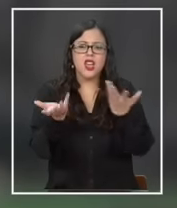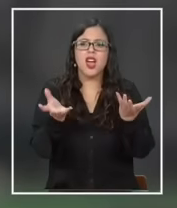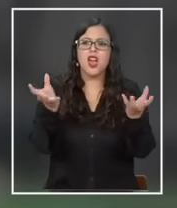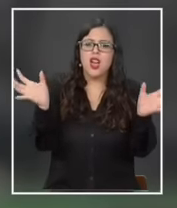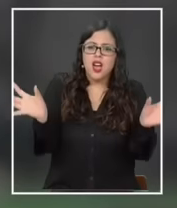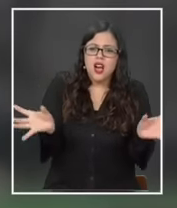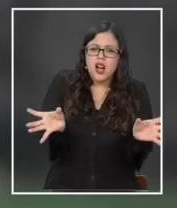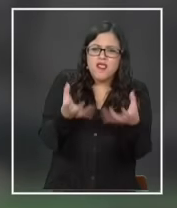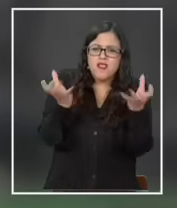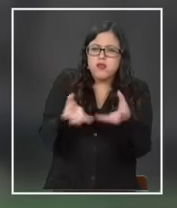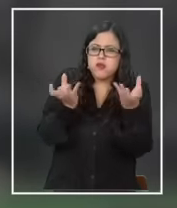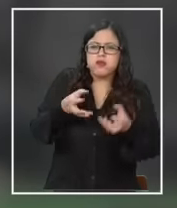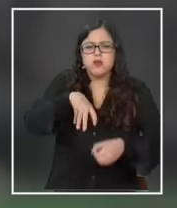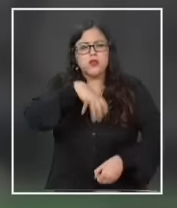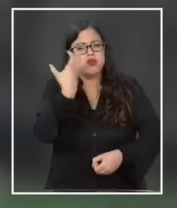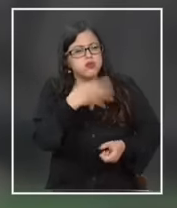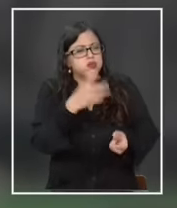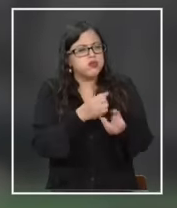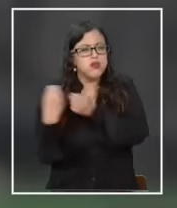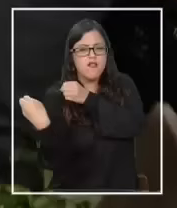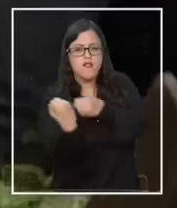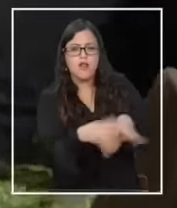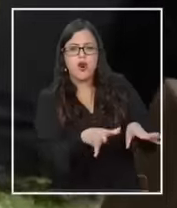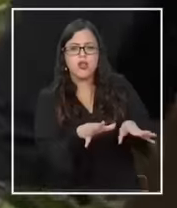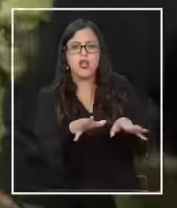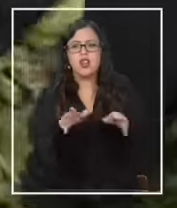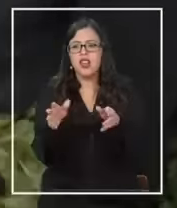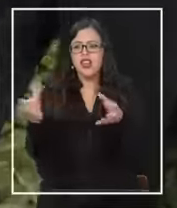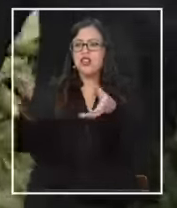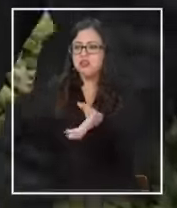o a gran escala y entregaba a estos sectores